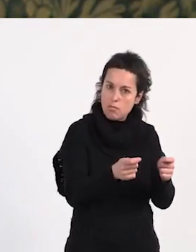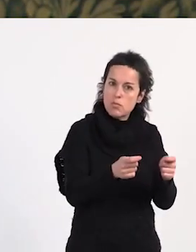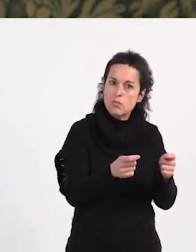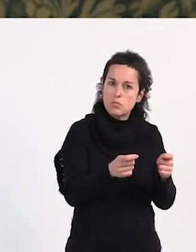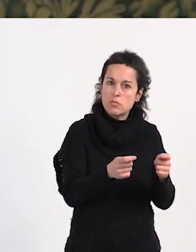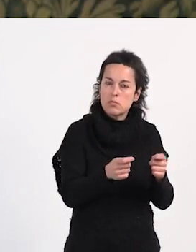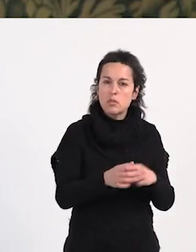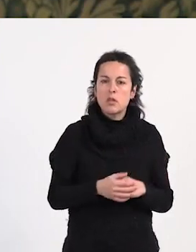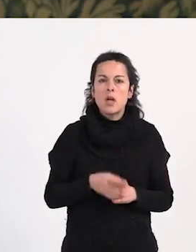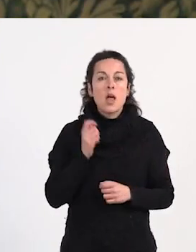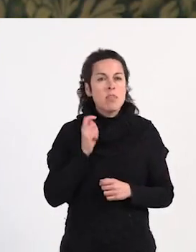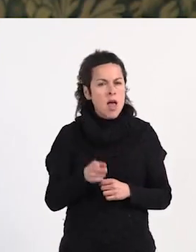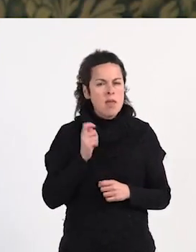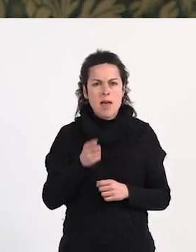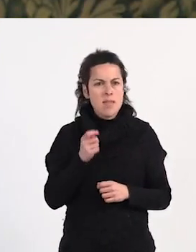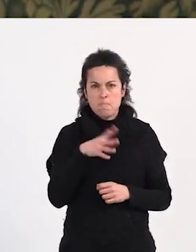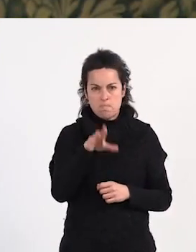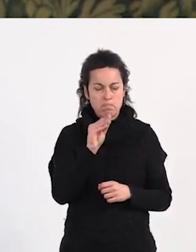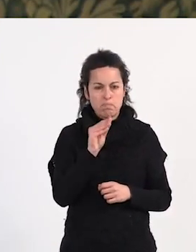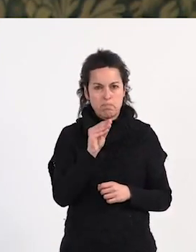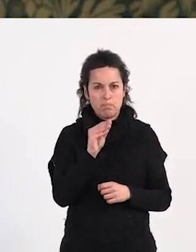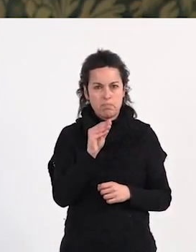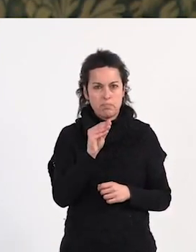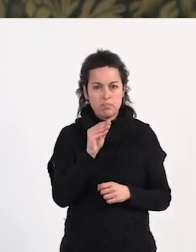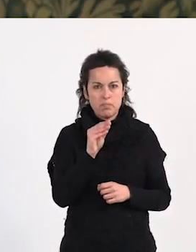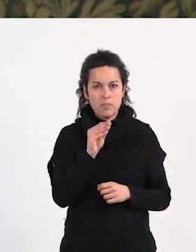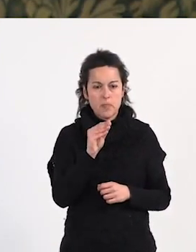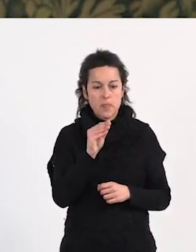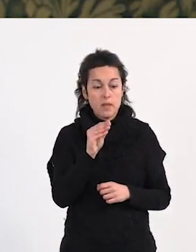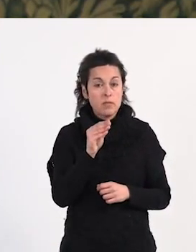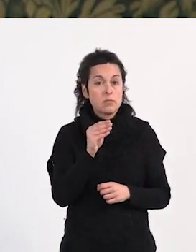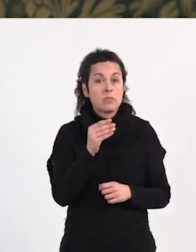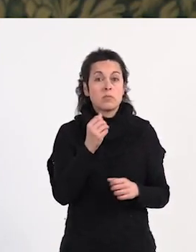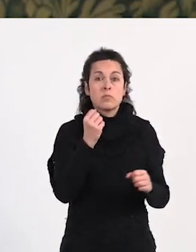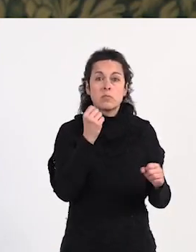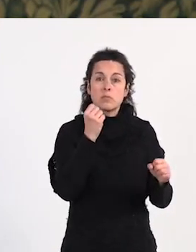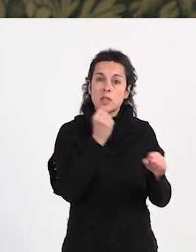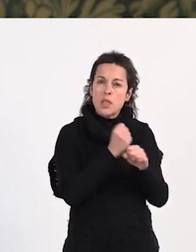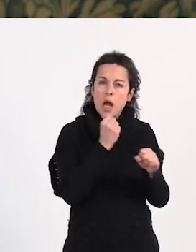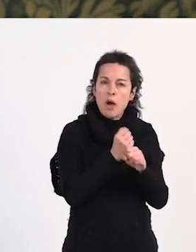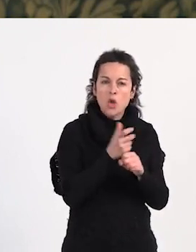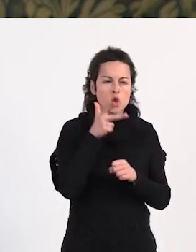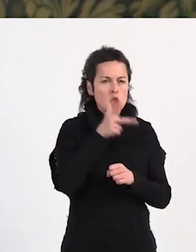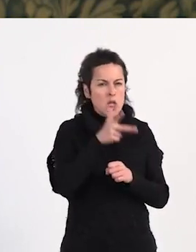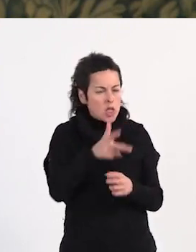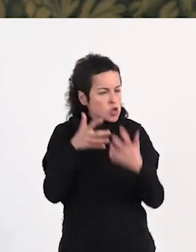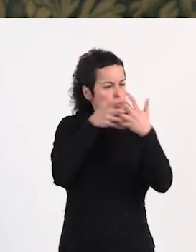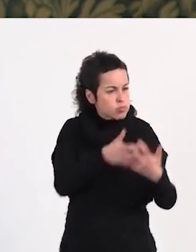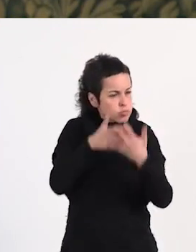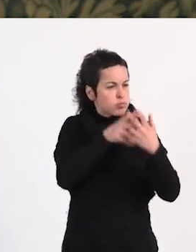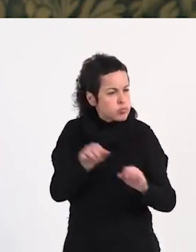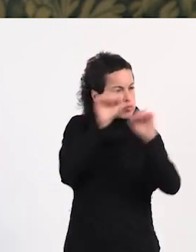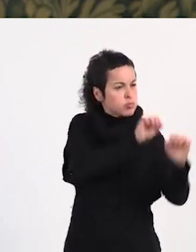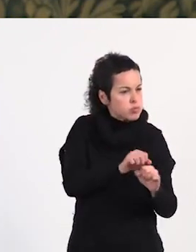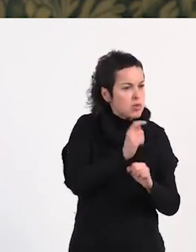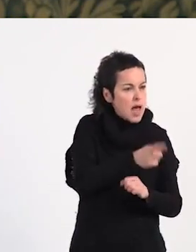Muchas veces no entendemos por qué se lucha por dignificar y dar derechos a tantos trabajos. Y